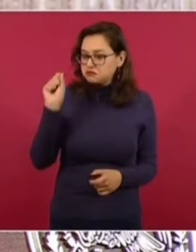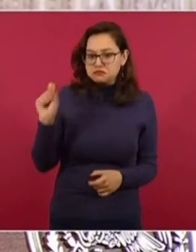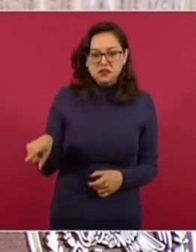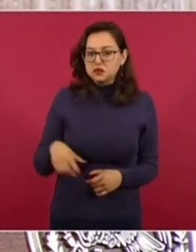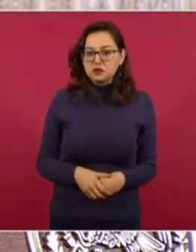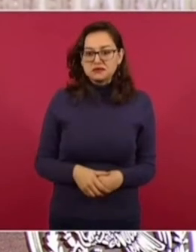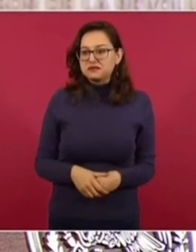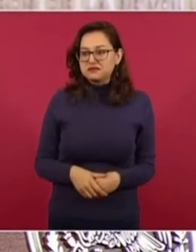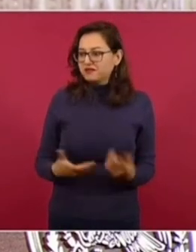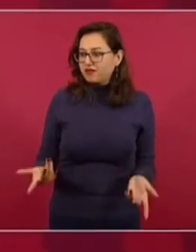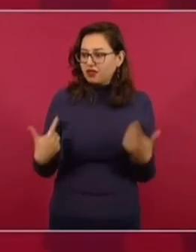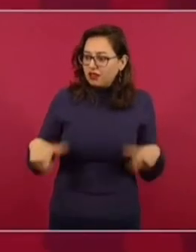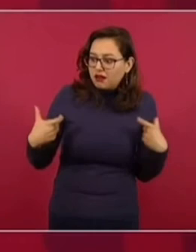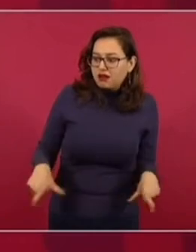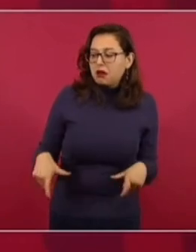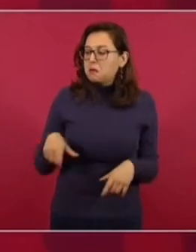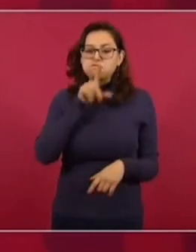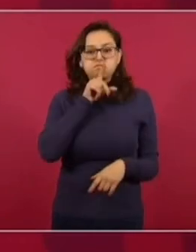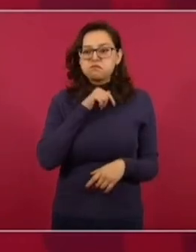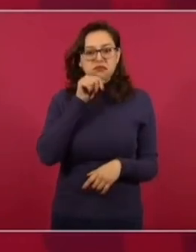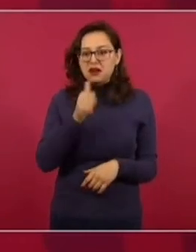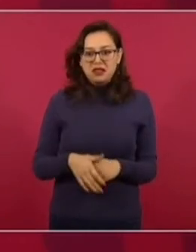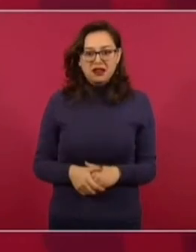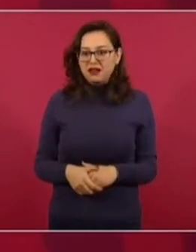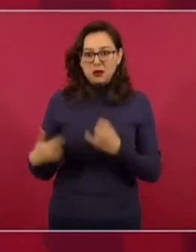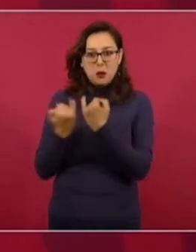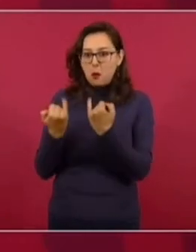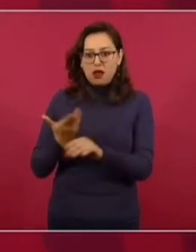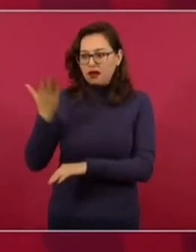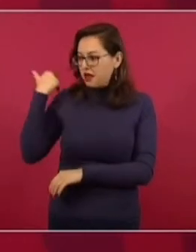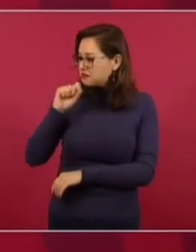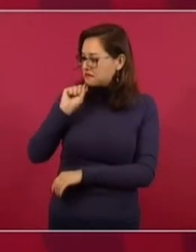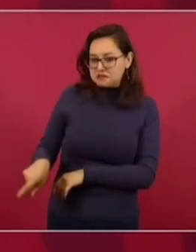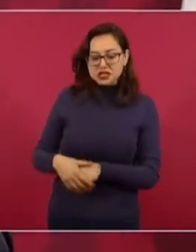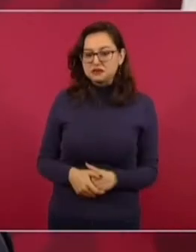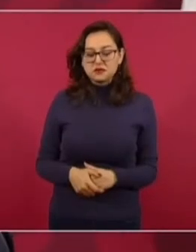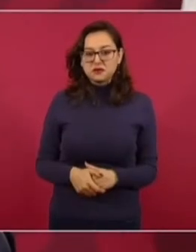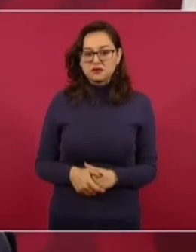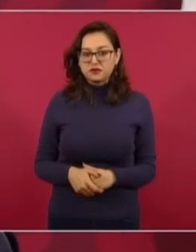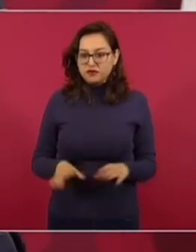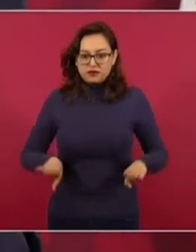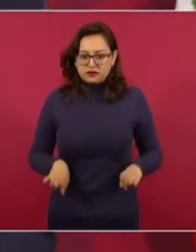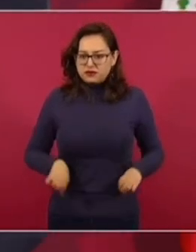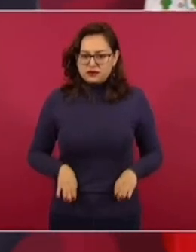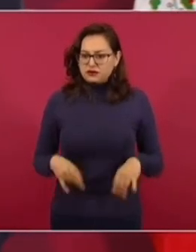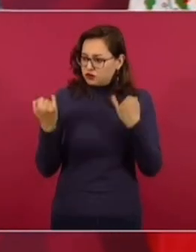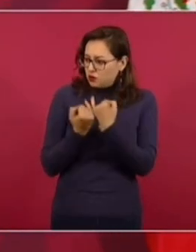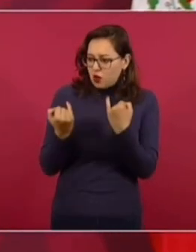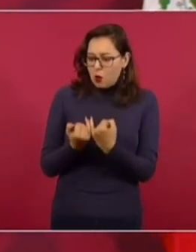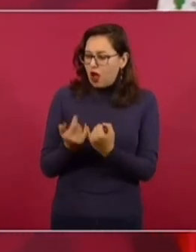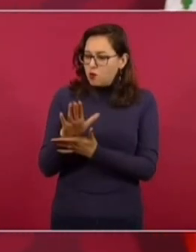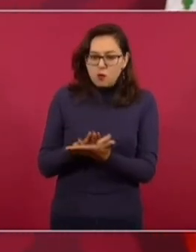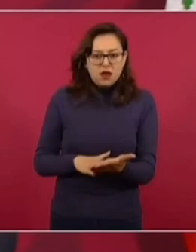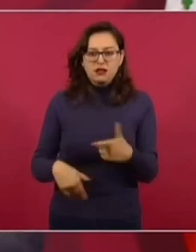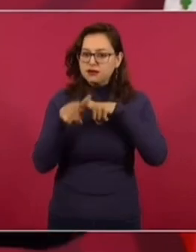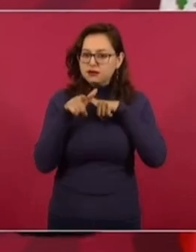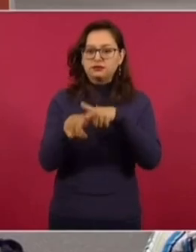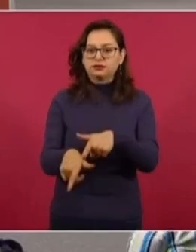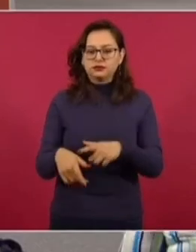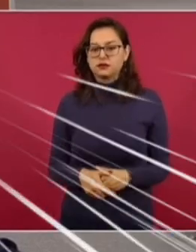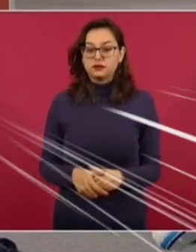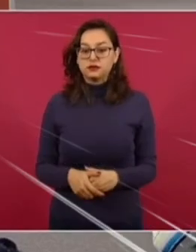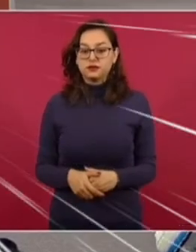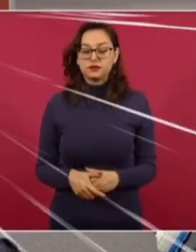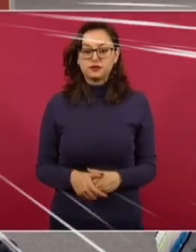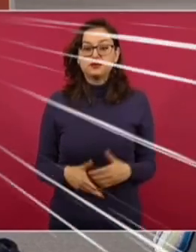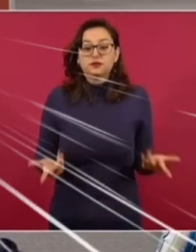Ha resistido las tentaciones del poder y no ha cambiado en lo fundamental, pero tampoco ha cambiado en su manera de